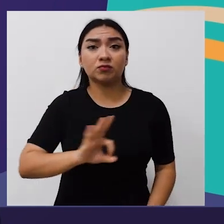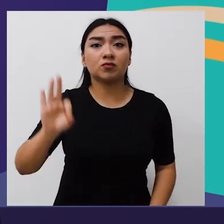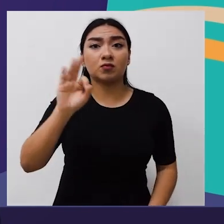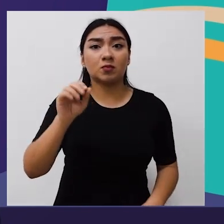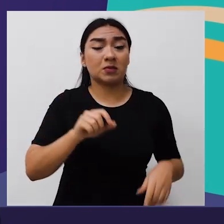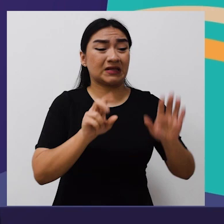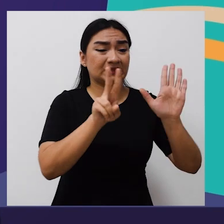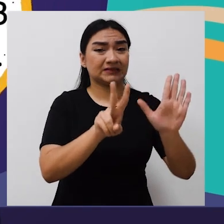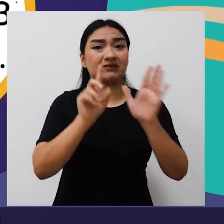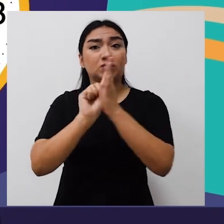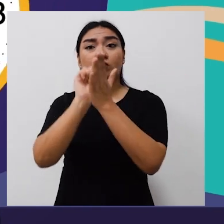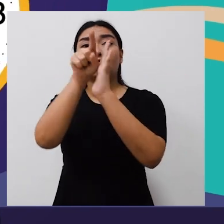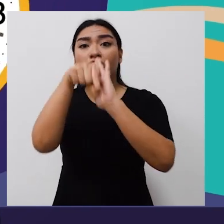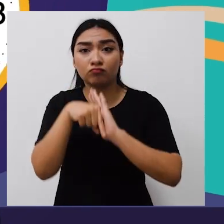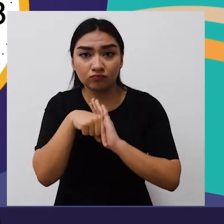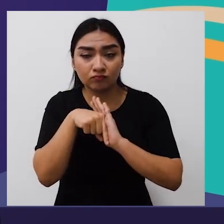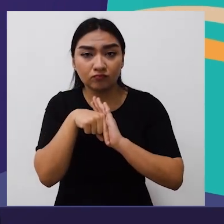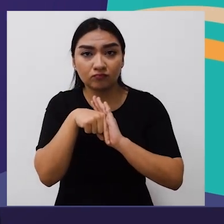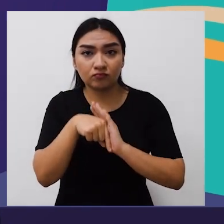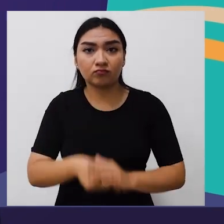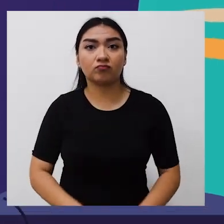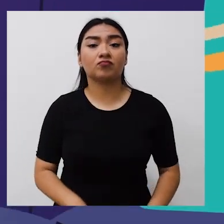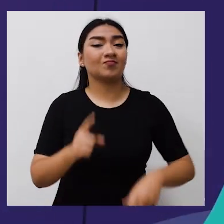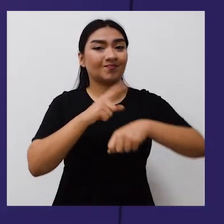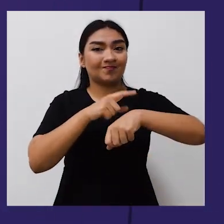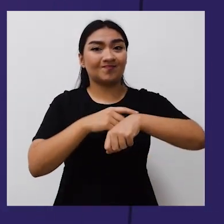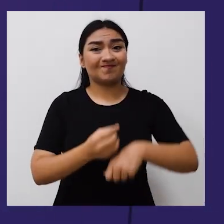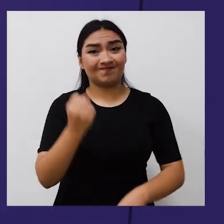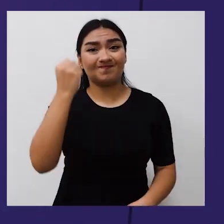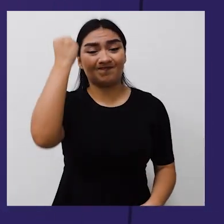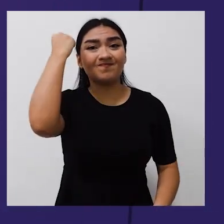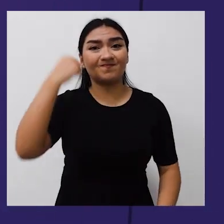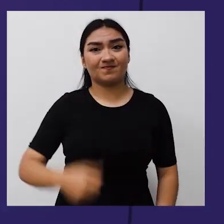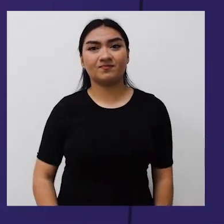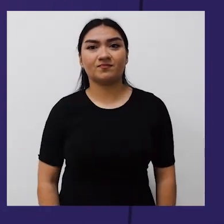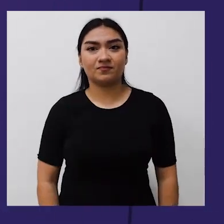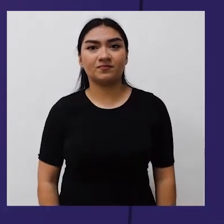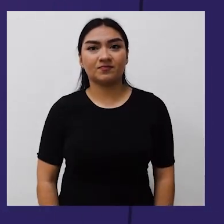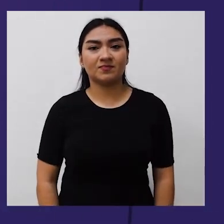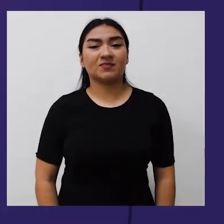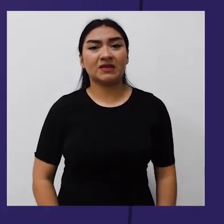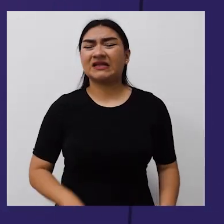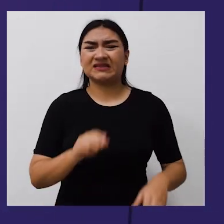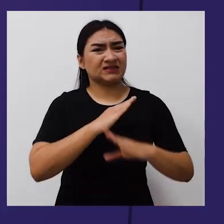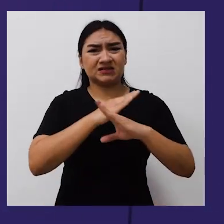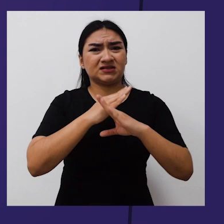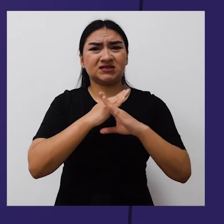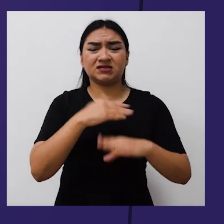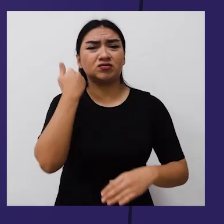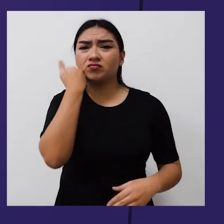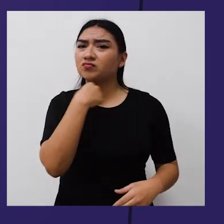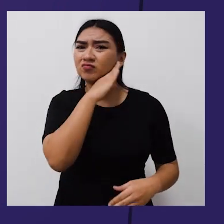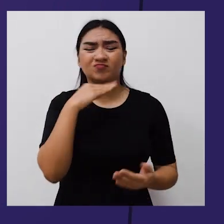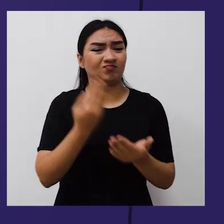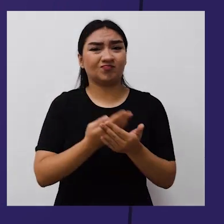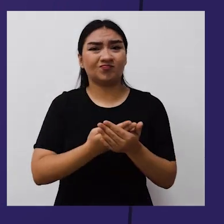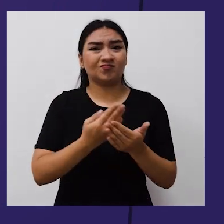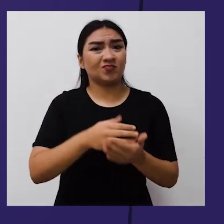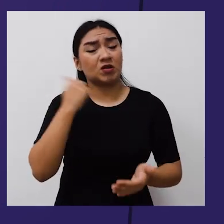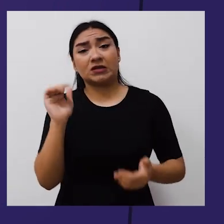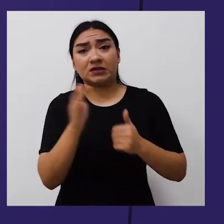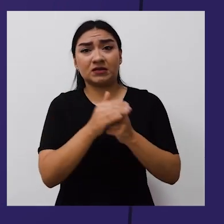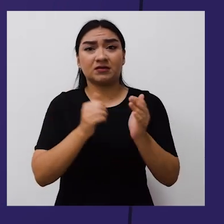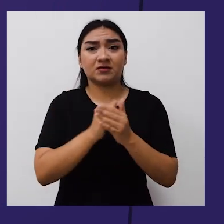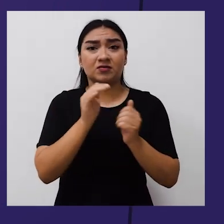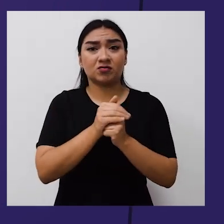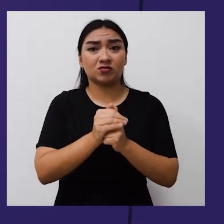establecimientos antes de las 72 horas. Cada minuto cuenta. Así puedes prevenir enfermedades de transmisión sexual